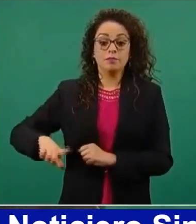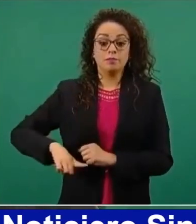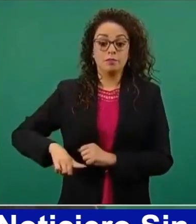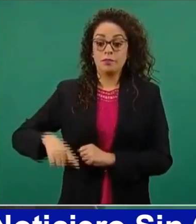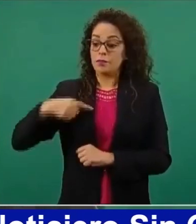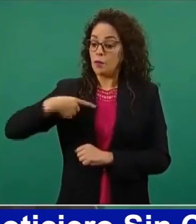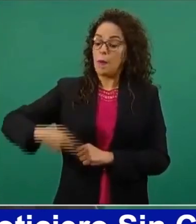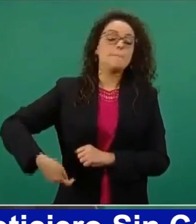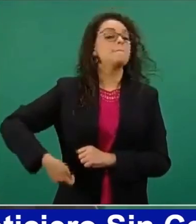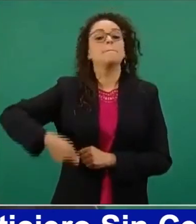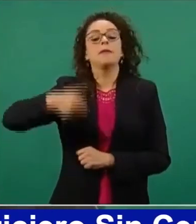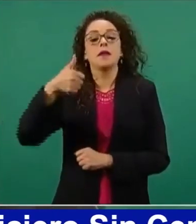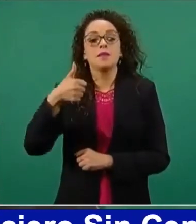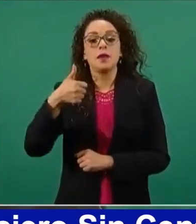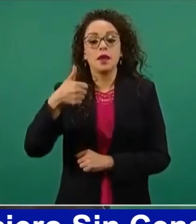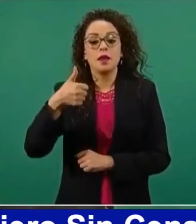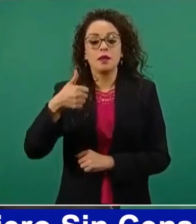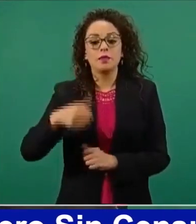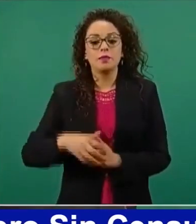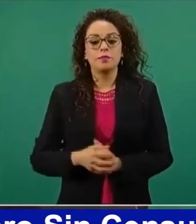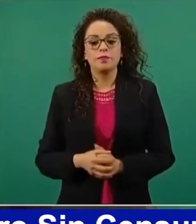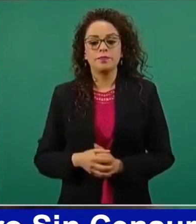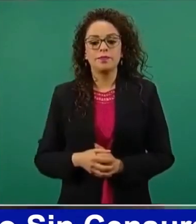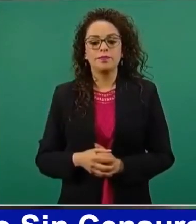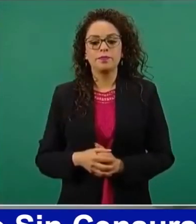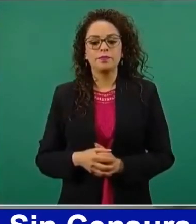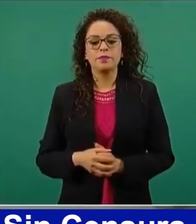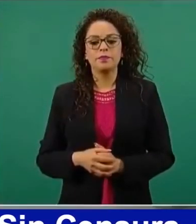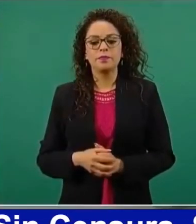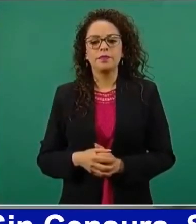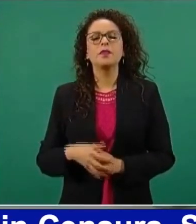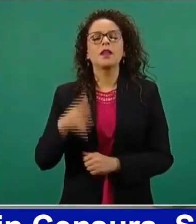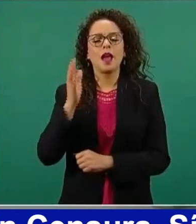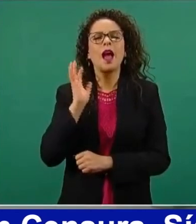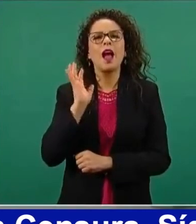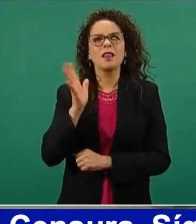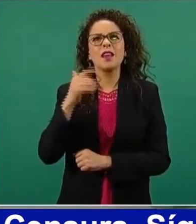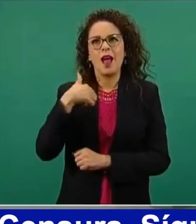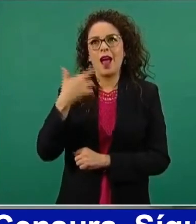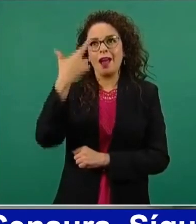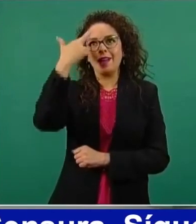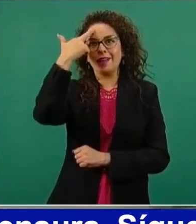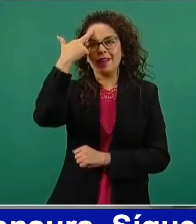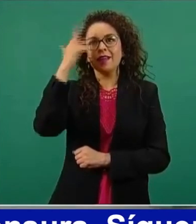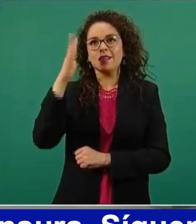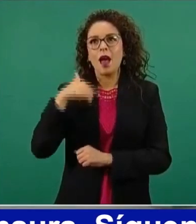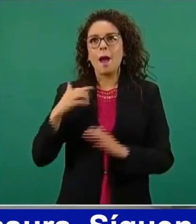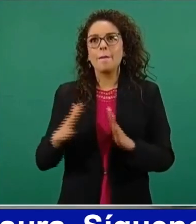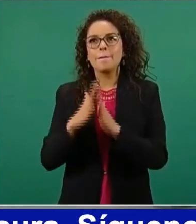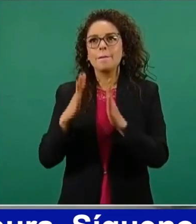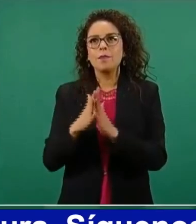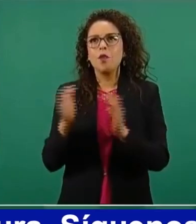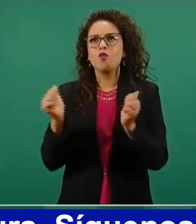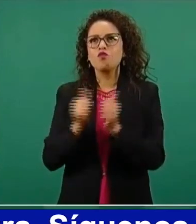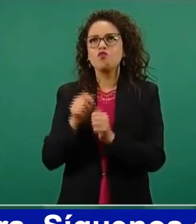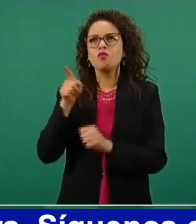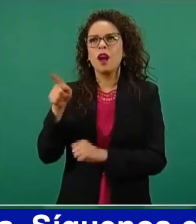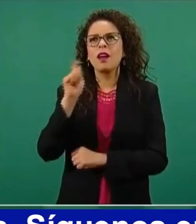la primera vez. No, ya participé estoy recordando en uno del Infonavit.